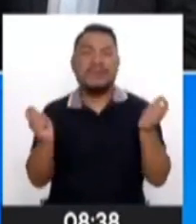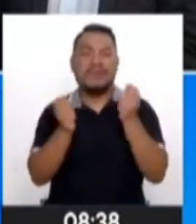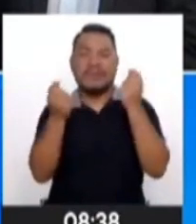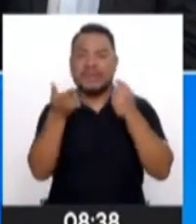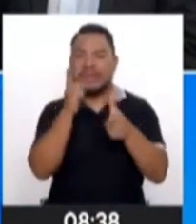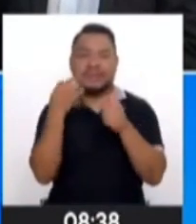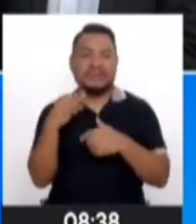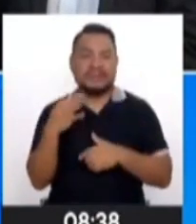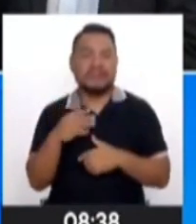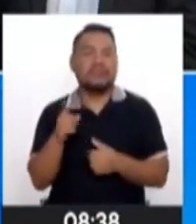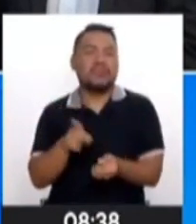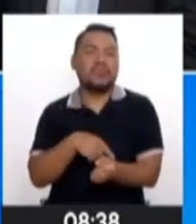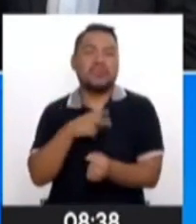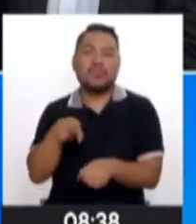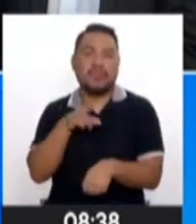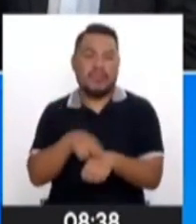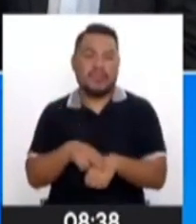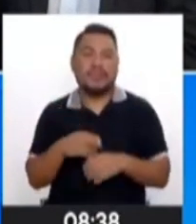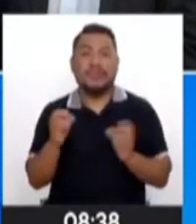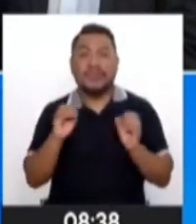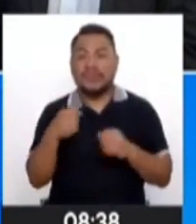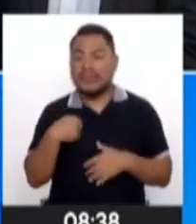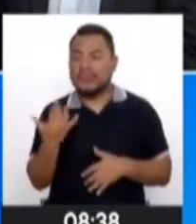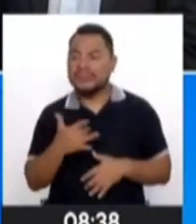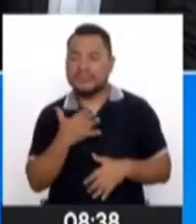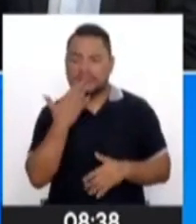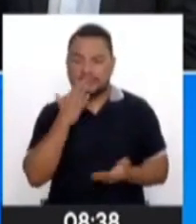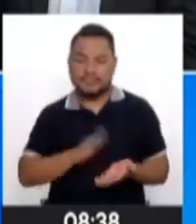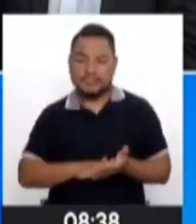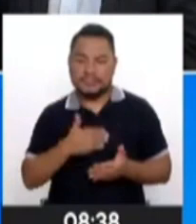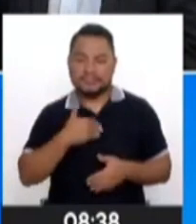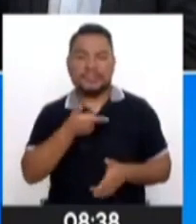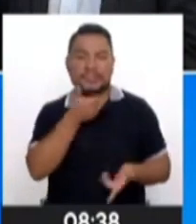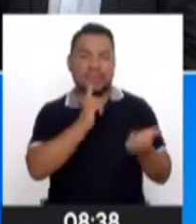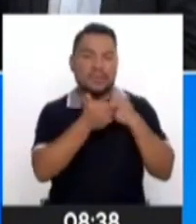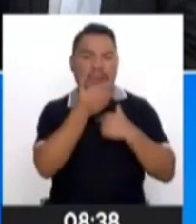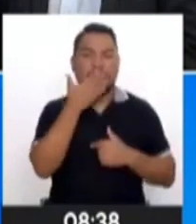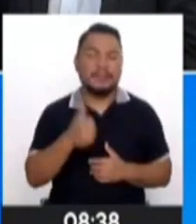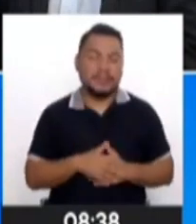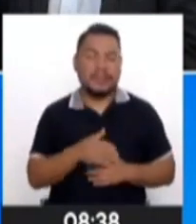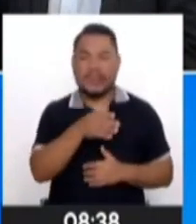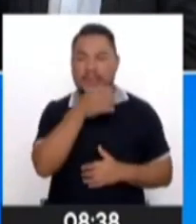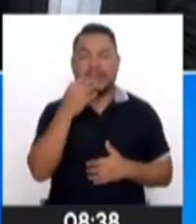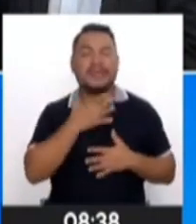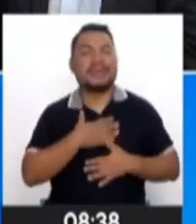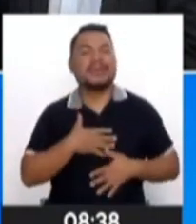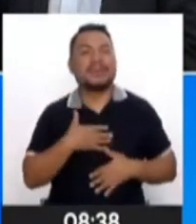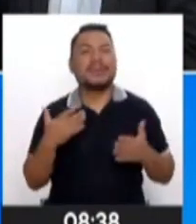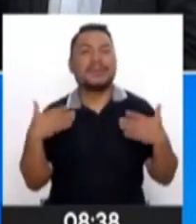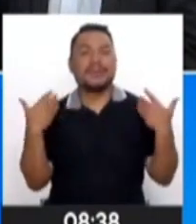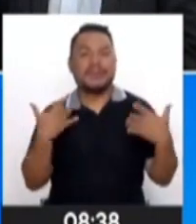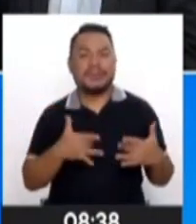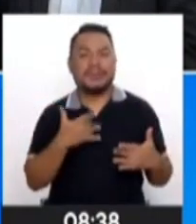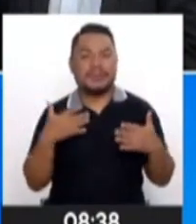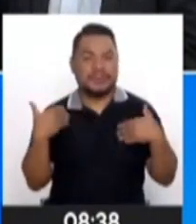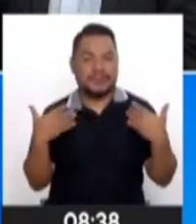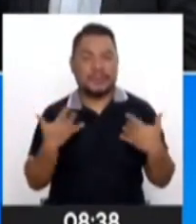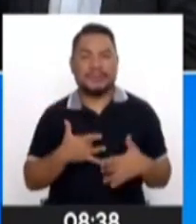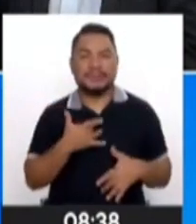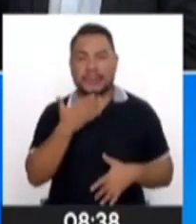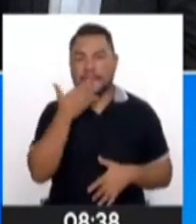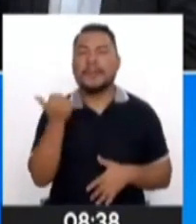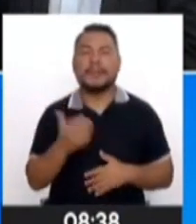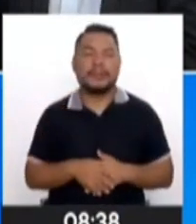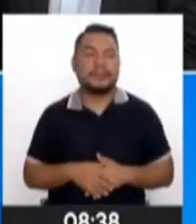incluso para darse ánimo, ¿no? Cuando uno se siente mal, algún tipo de bebida alcohólica para, digamos, envalentonarse, sentirse mejor